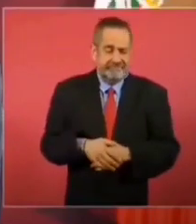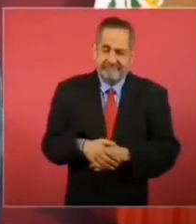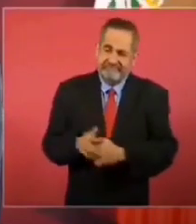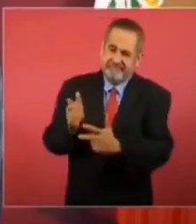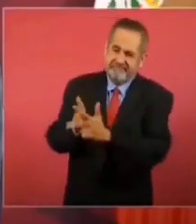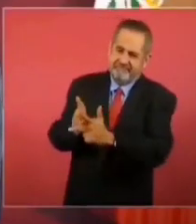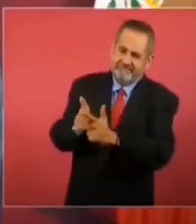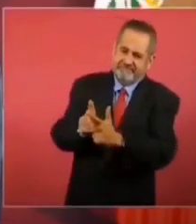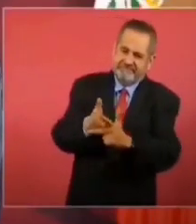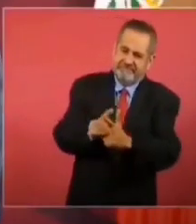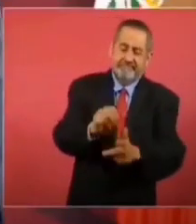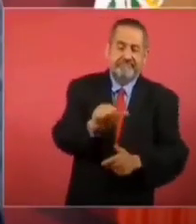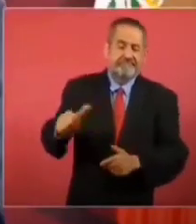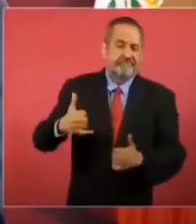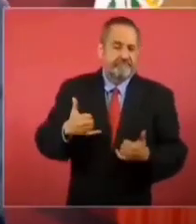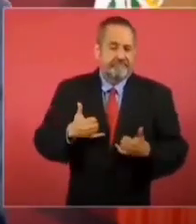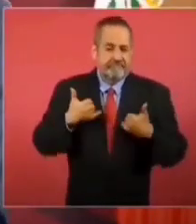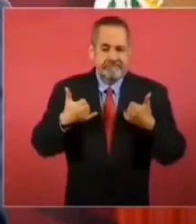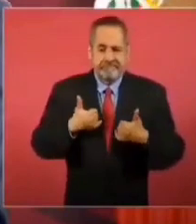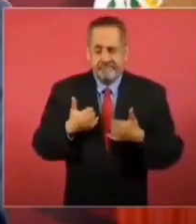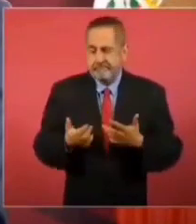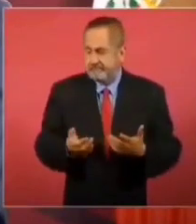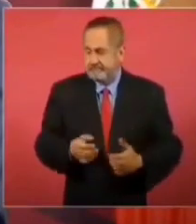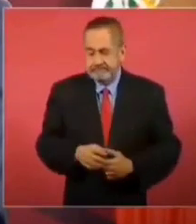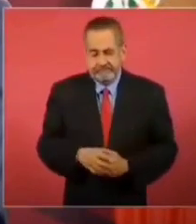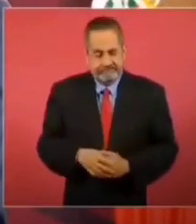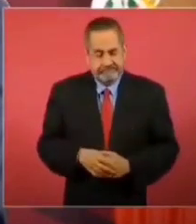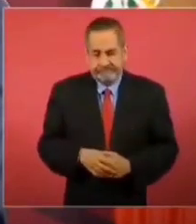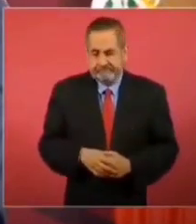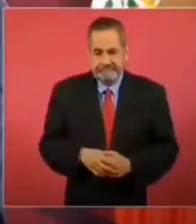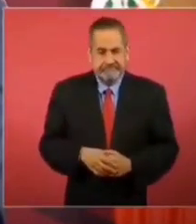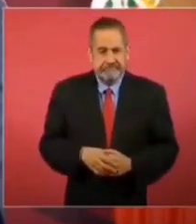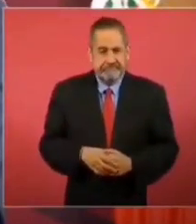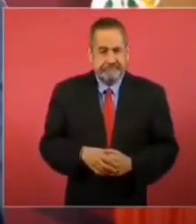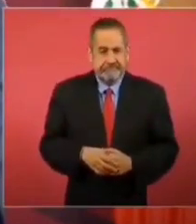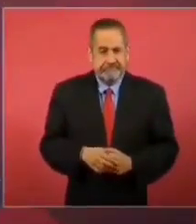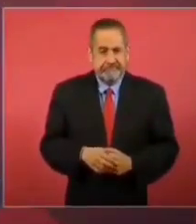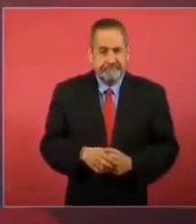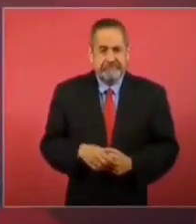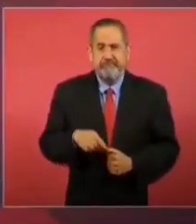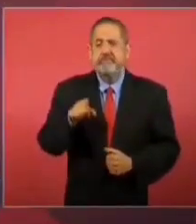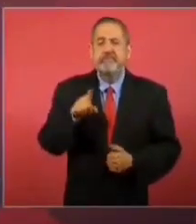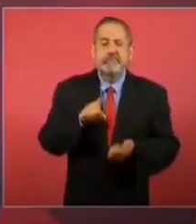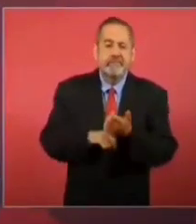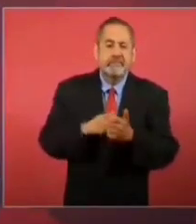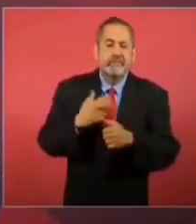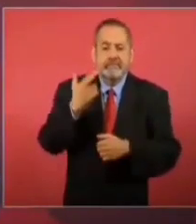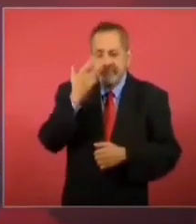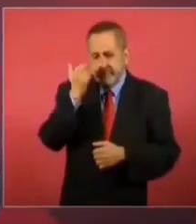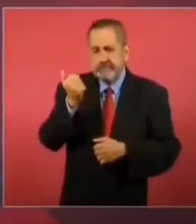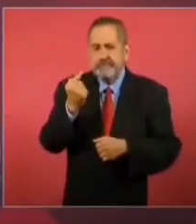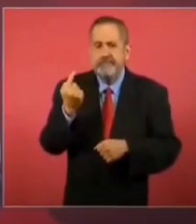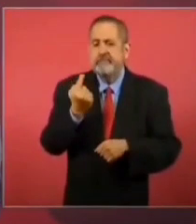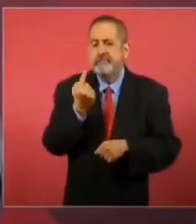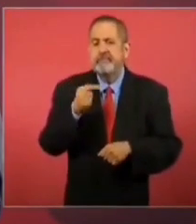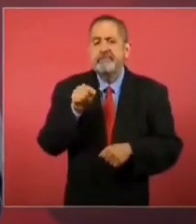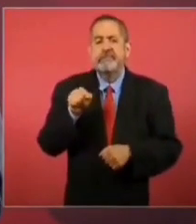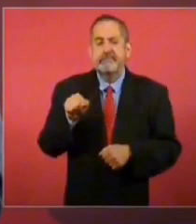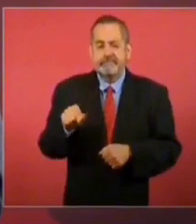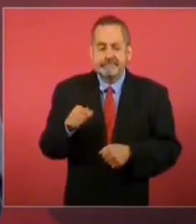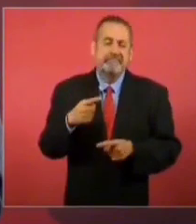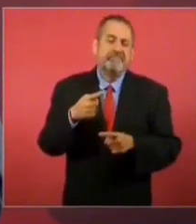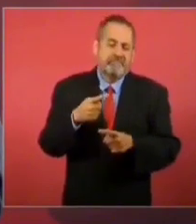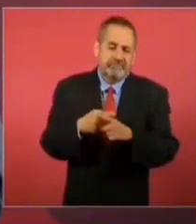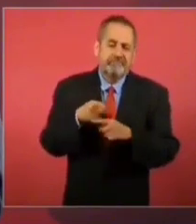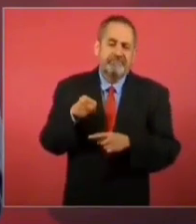jóvenes y tuvo que ver con